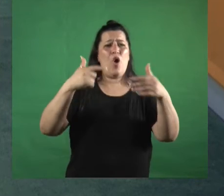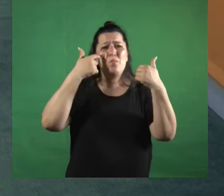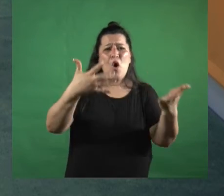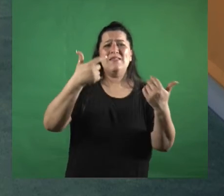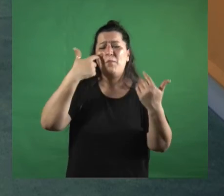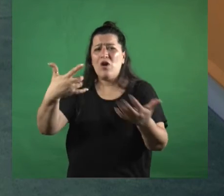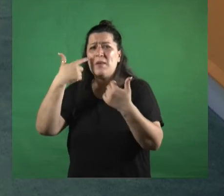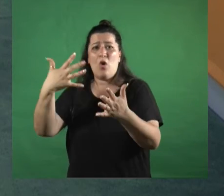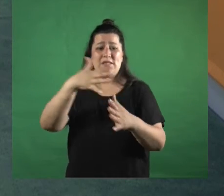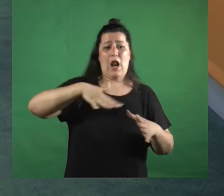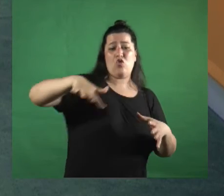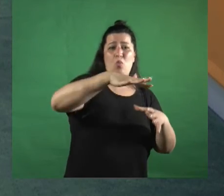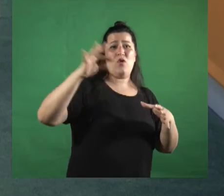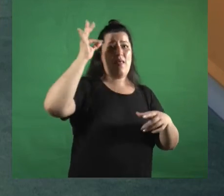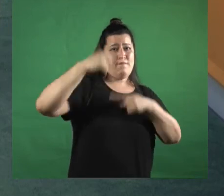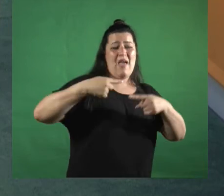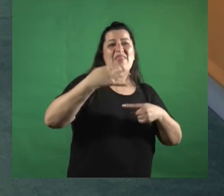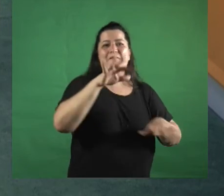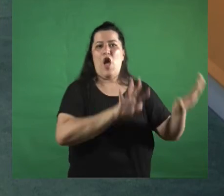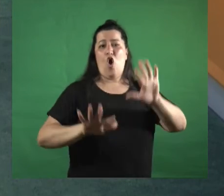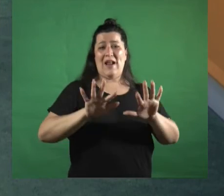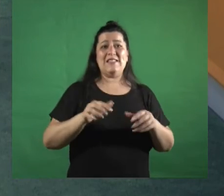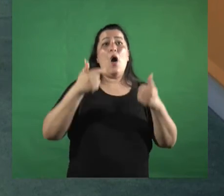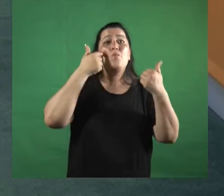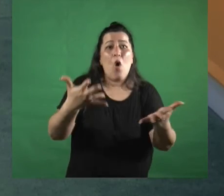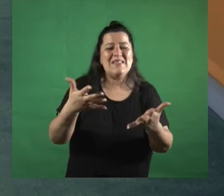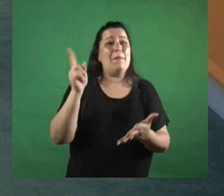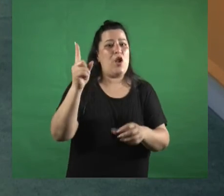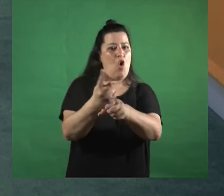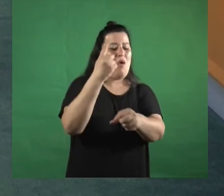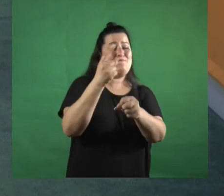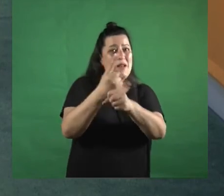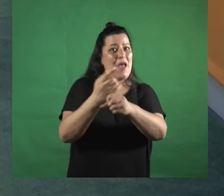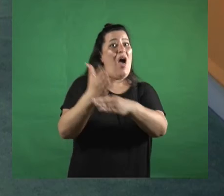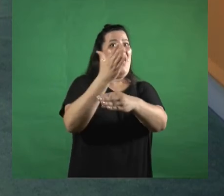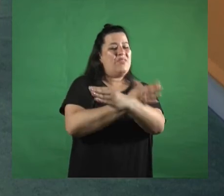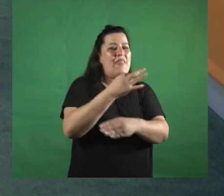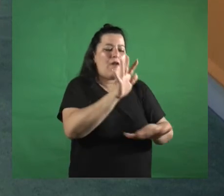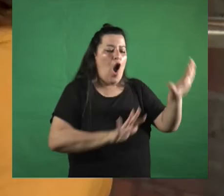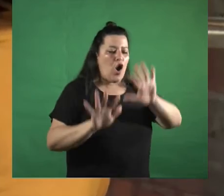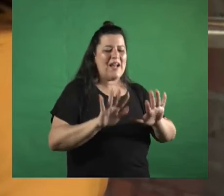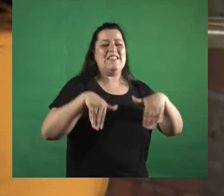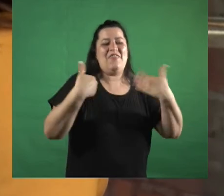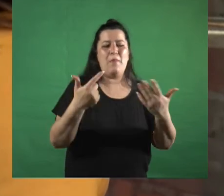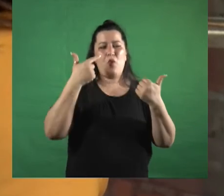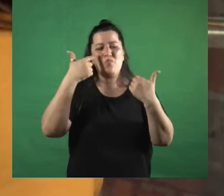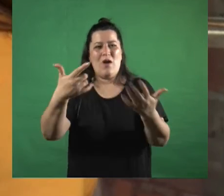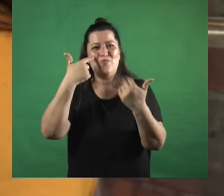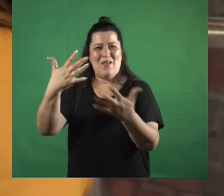a la comunidad y organizarla porque para visibilizarla hay que poder organizarla y se va a realizar un encuentro